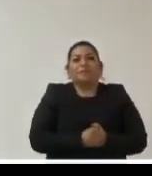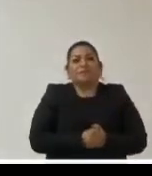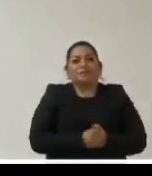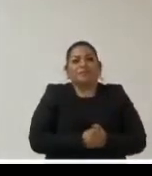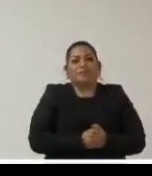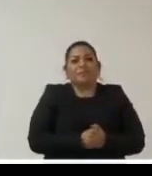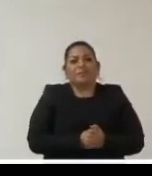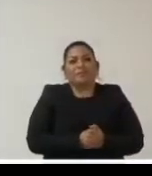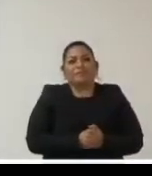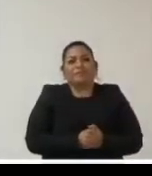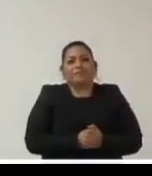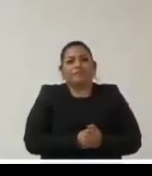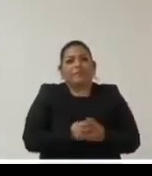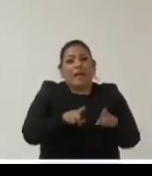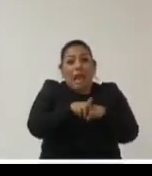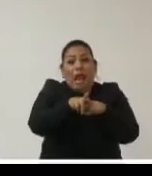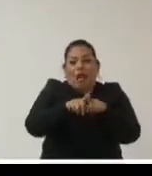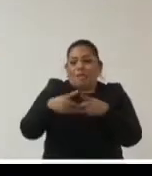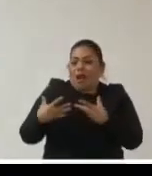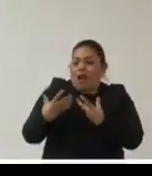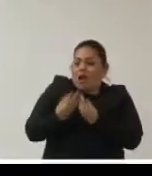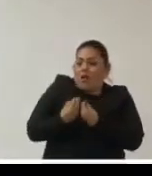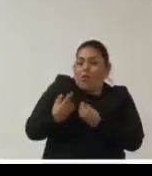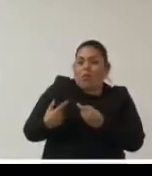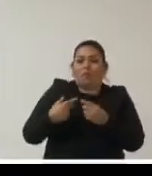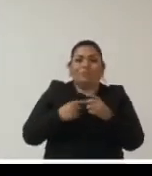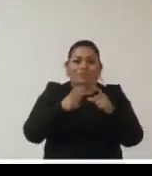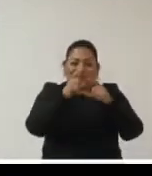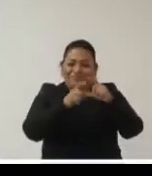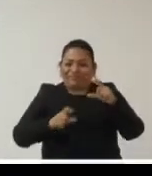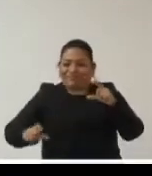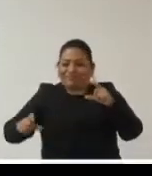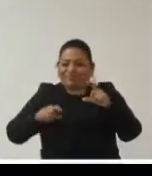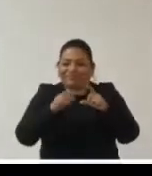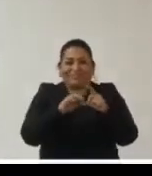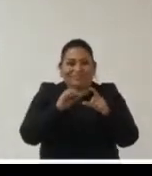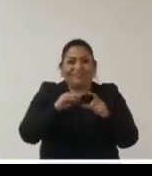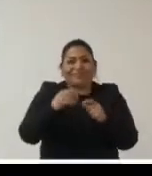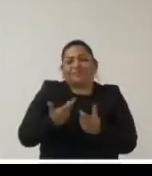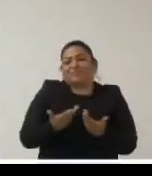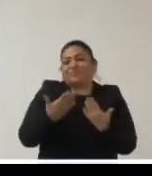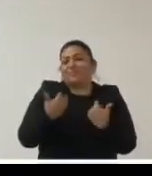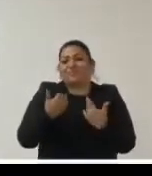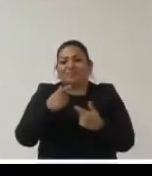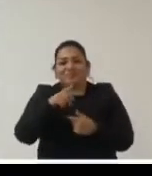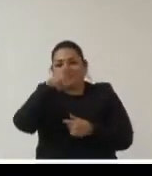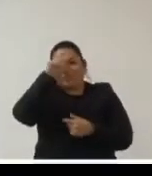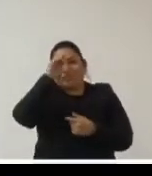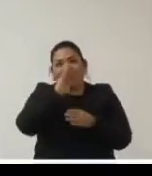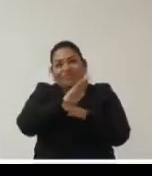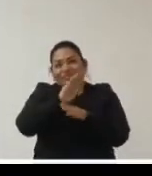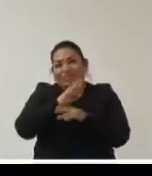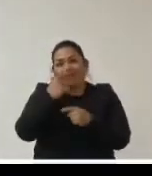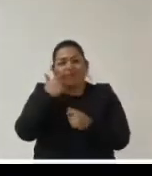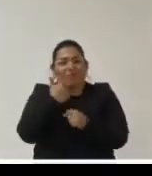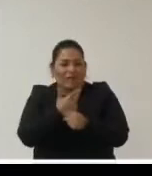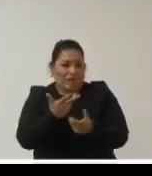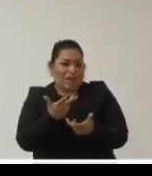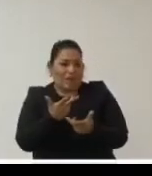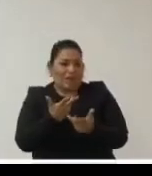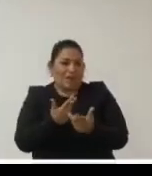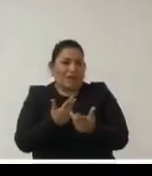finalmente somos países hermanos el sueño bolivariano pero aunque no se den en lo político se dan los hechos